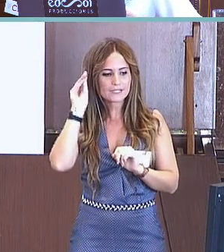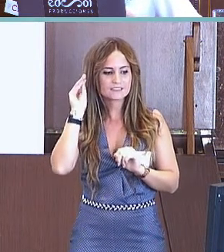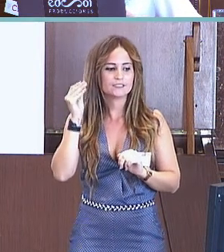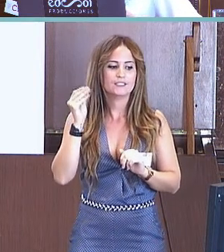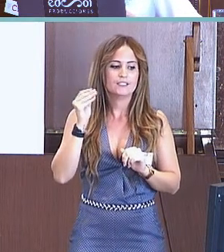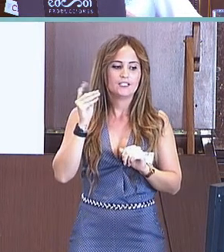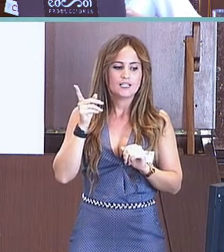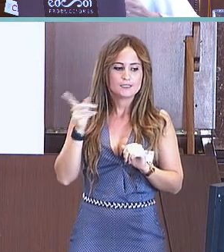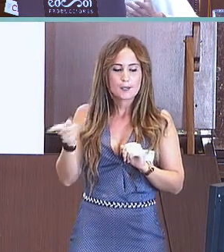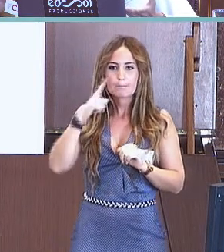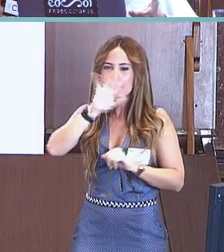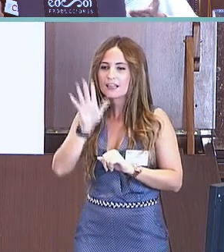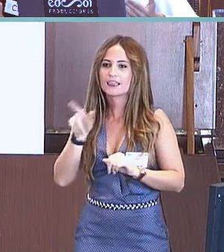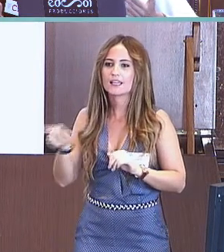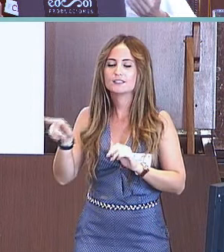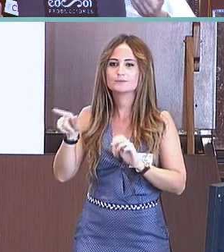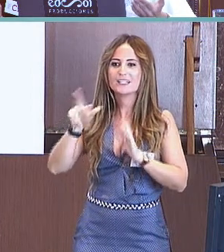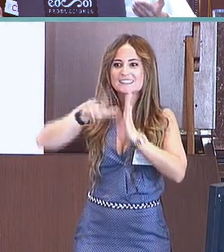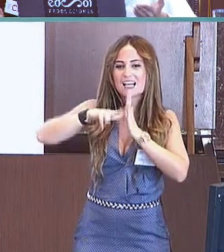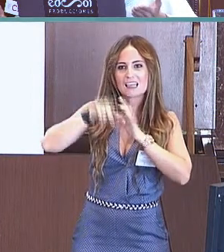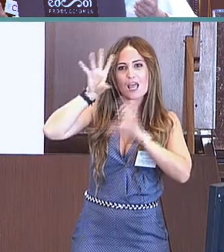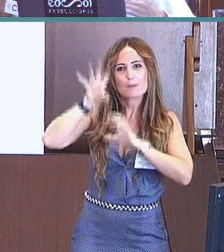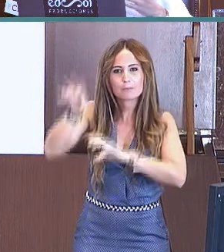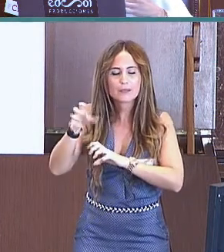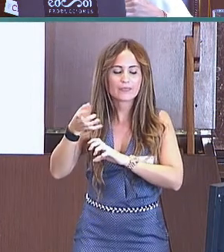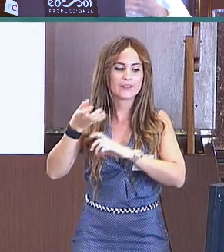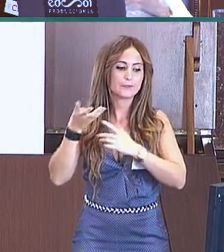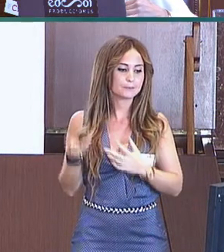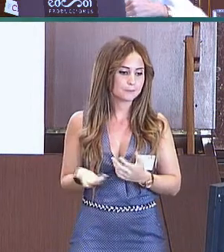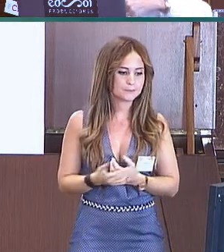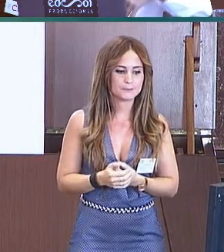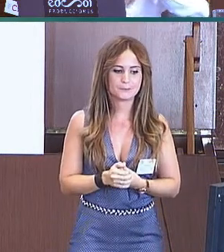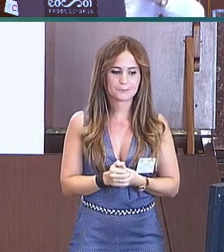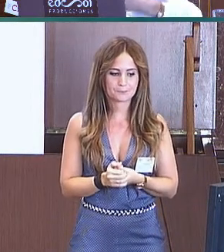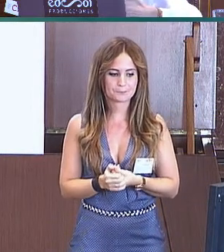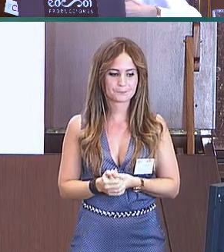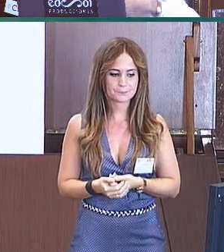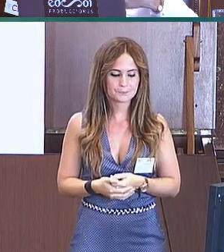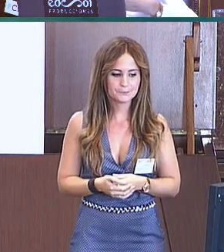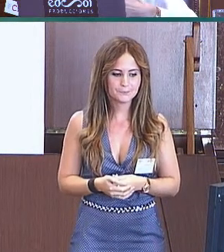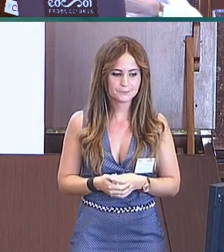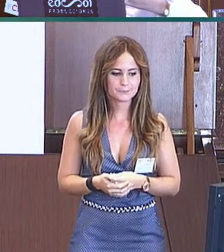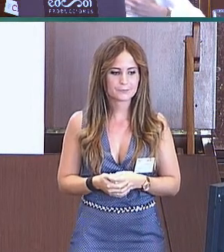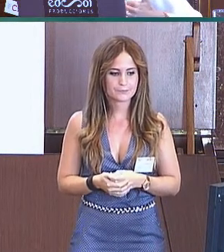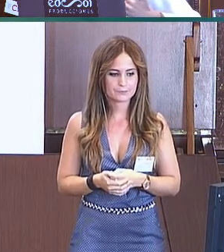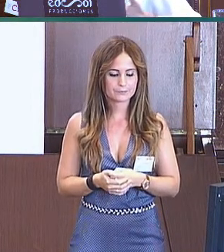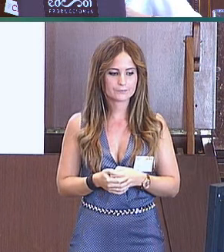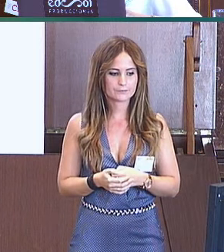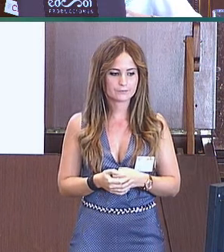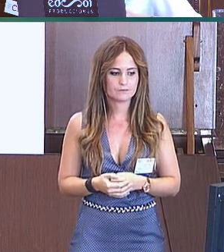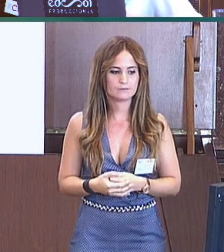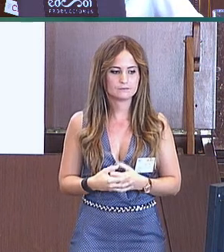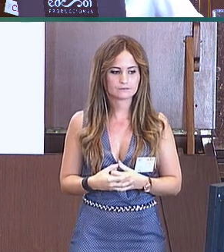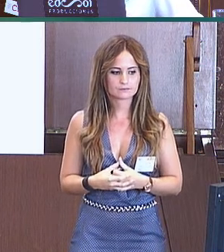todos los casos, se produce una evolución en el vocabulario asignado, comprensivo y